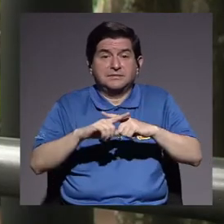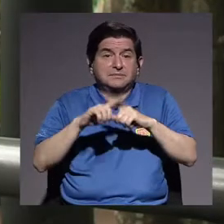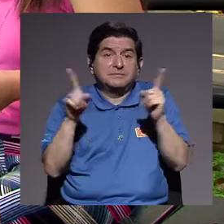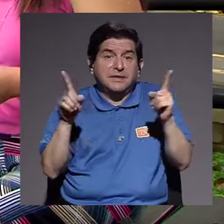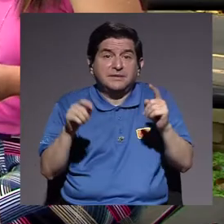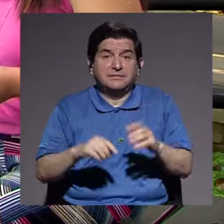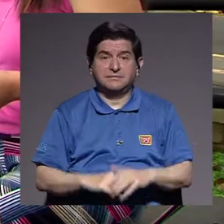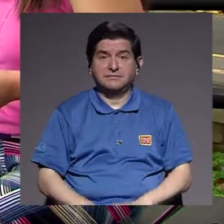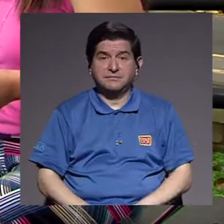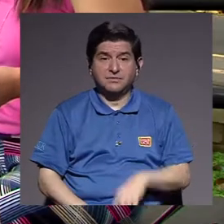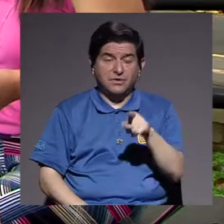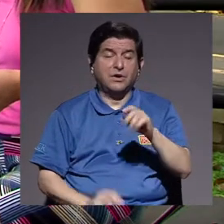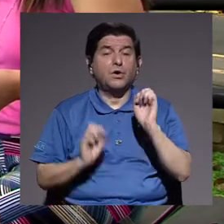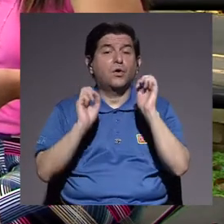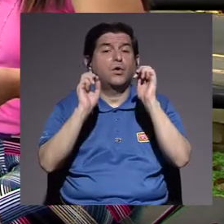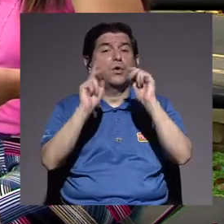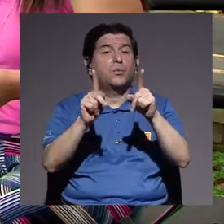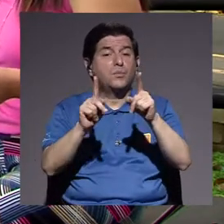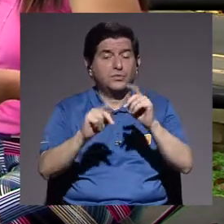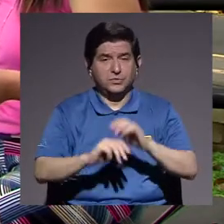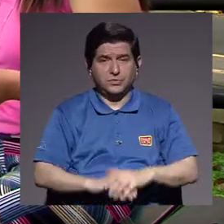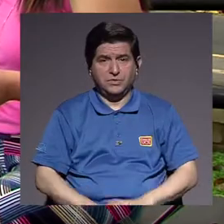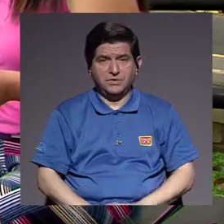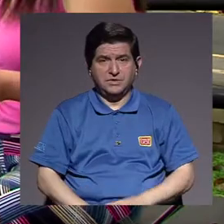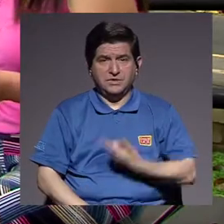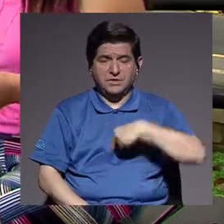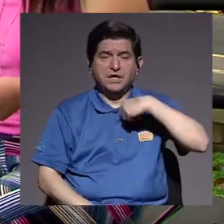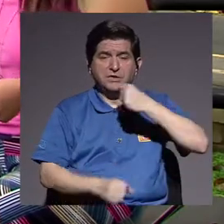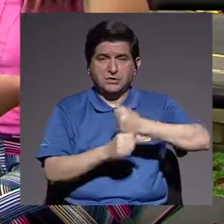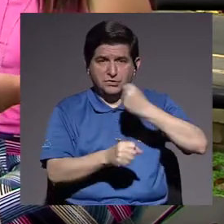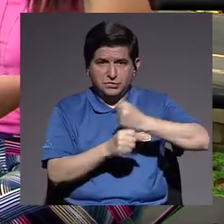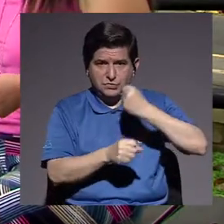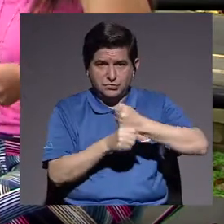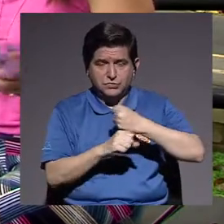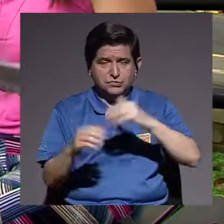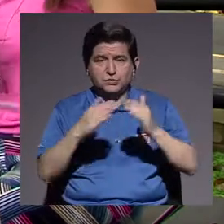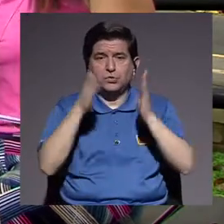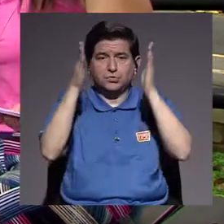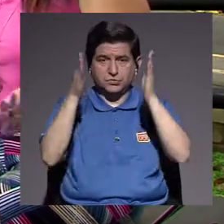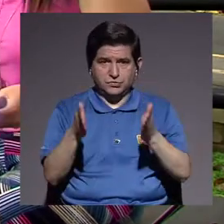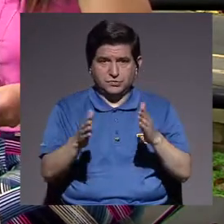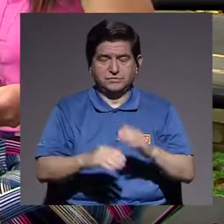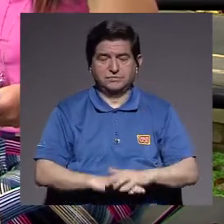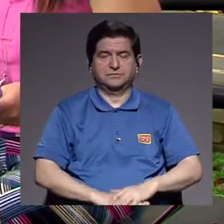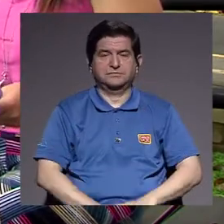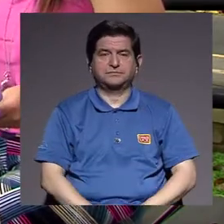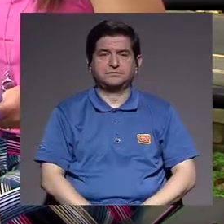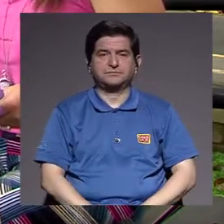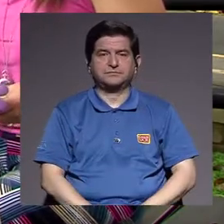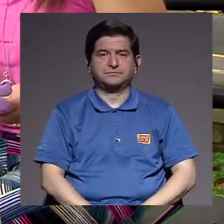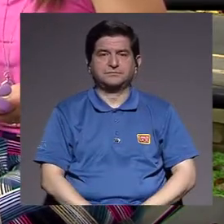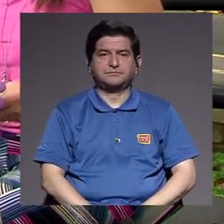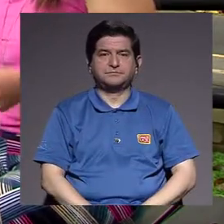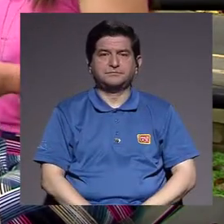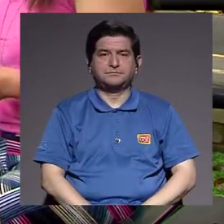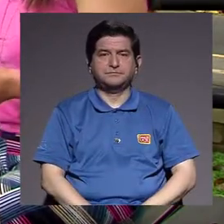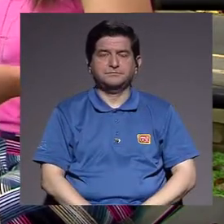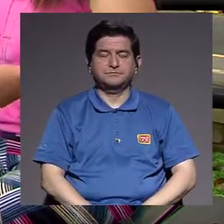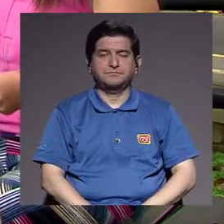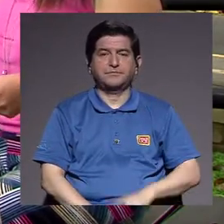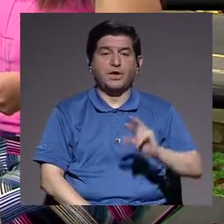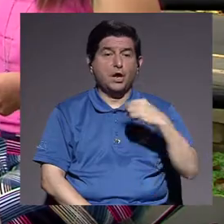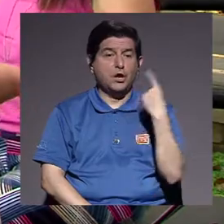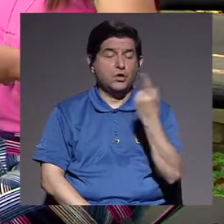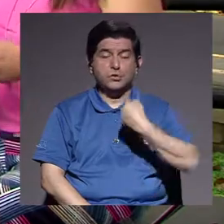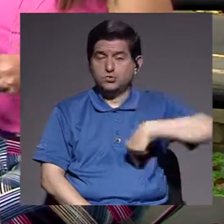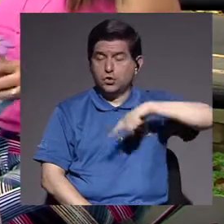de esa posibilidad, exacto, de que podemos trabajar como ciudadanos, ¿verdad? Como les decía